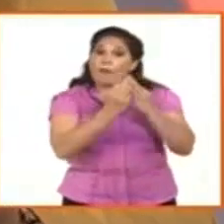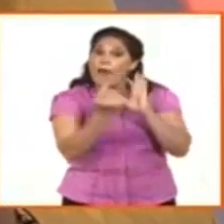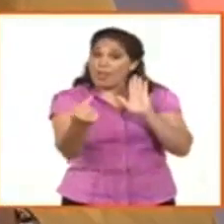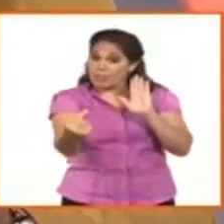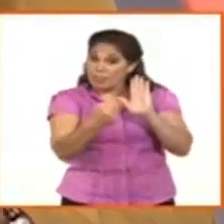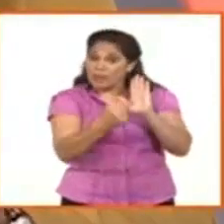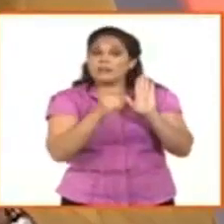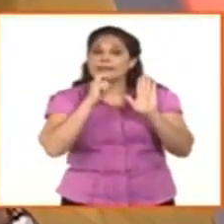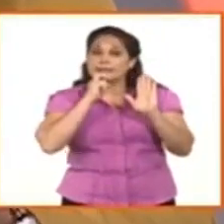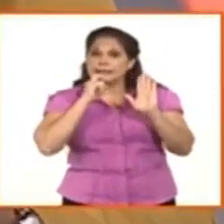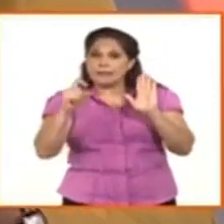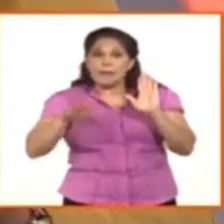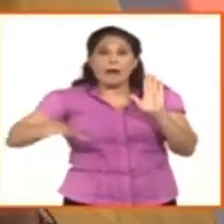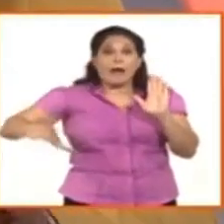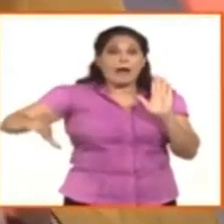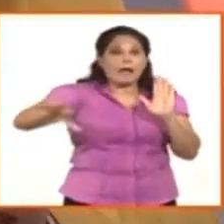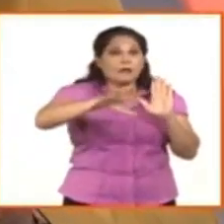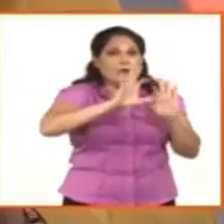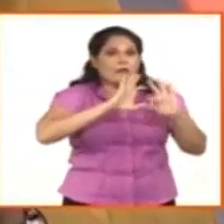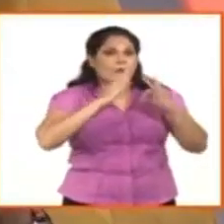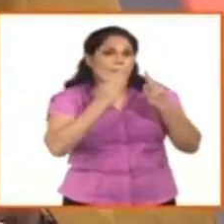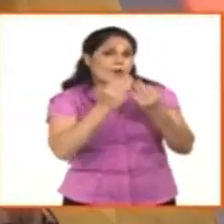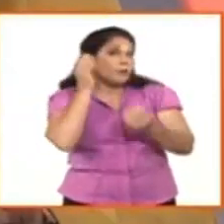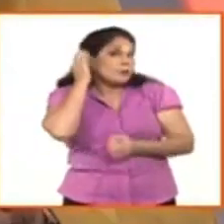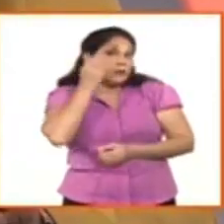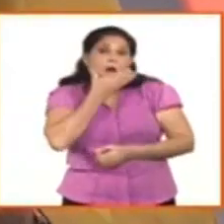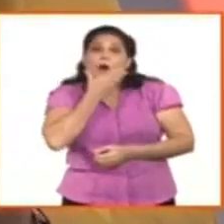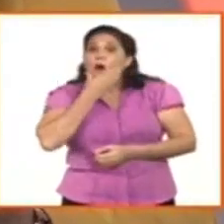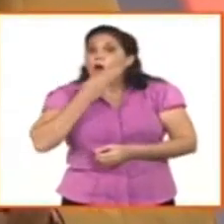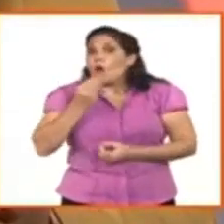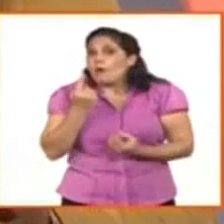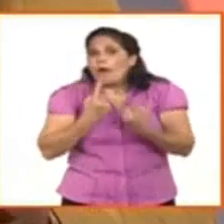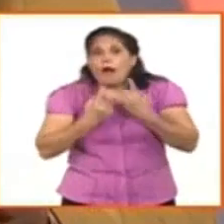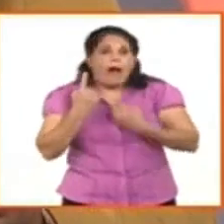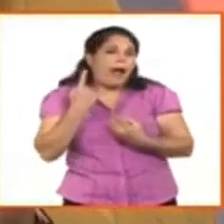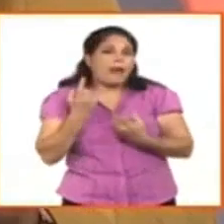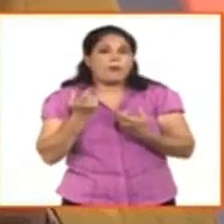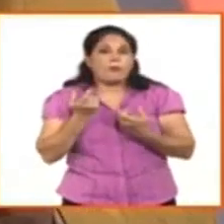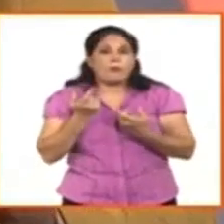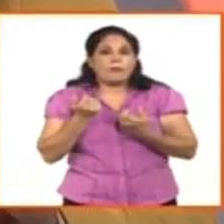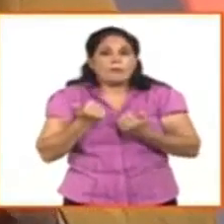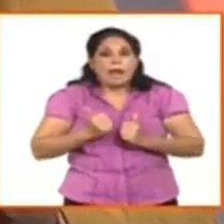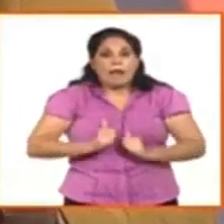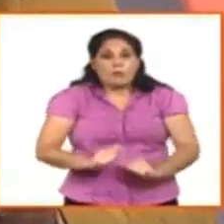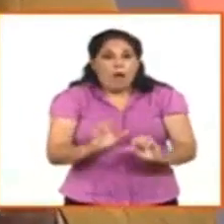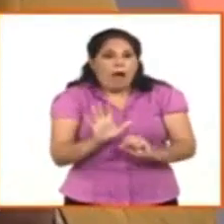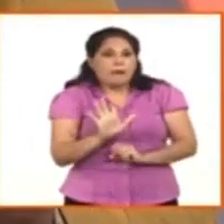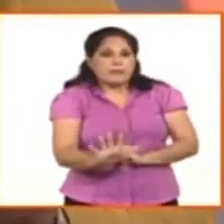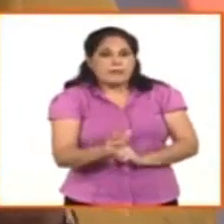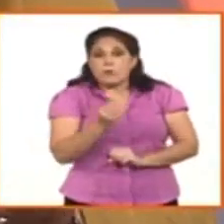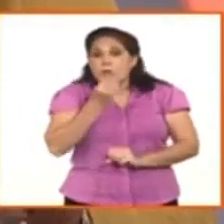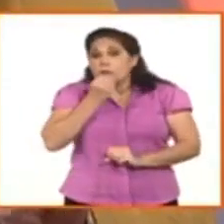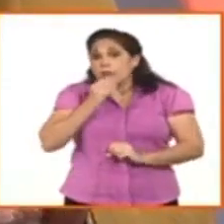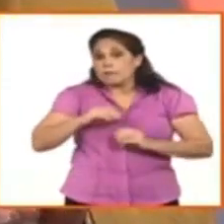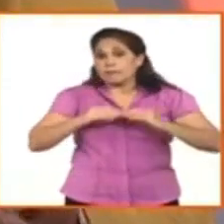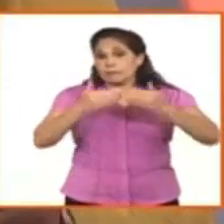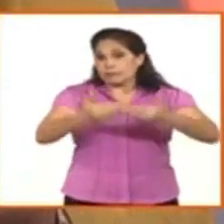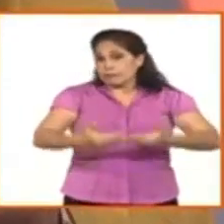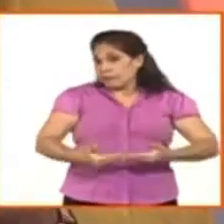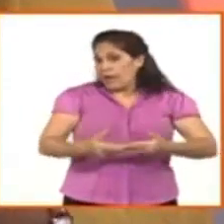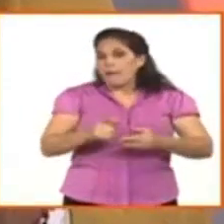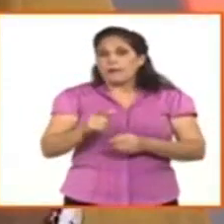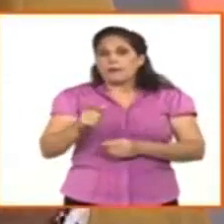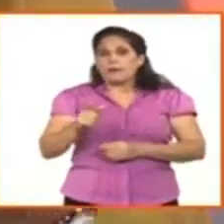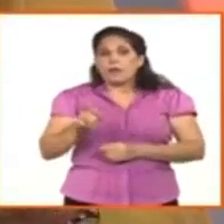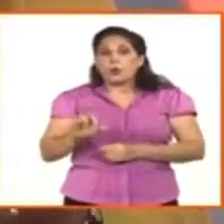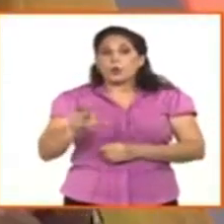difícil es para una familia, una muchacha joven que por alguna razón no pueda gestar el embarazo o la presencia de un tumor de